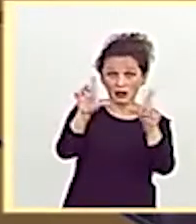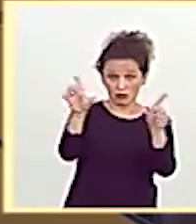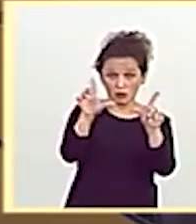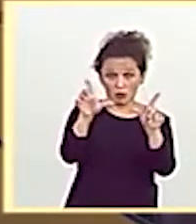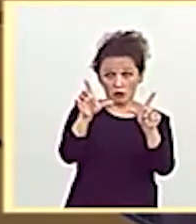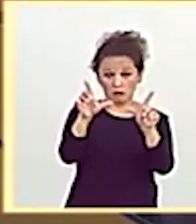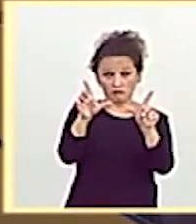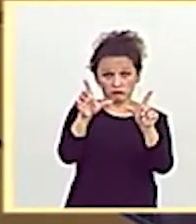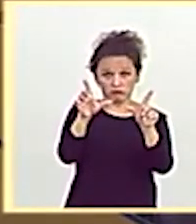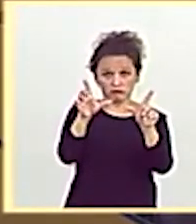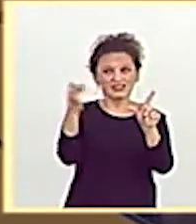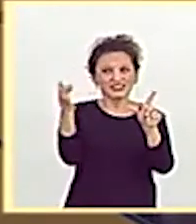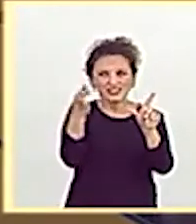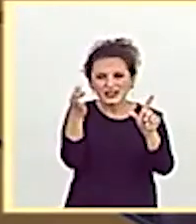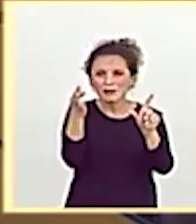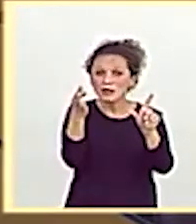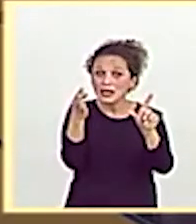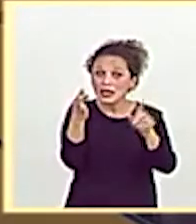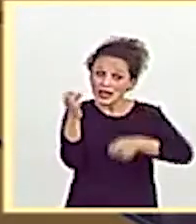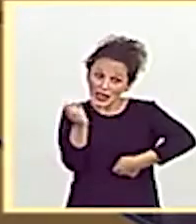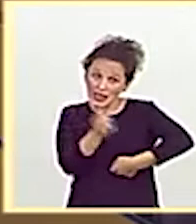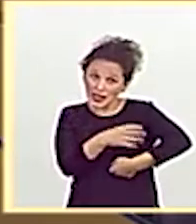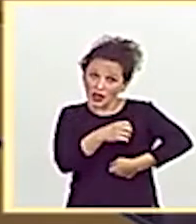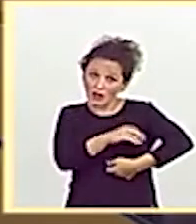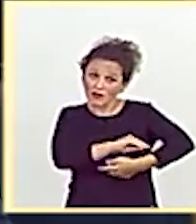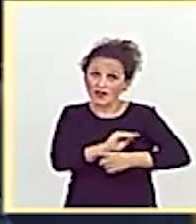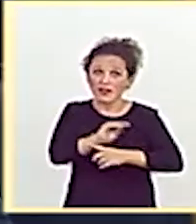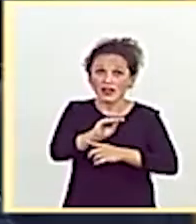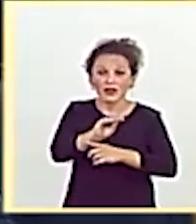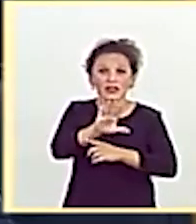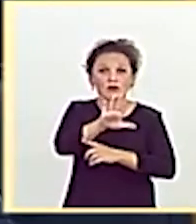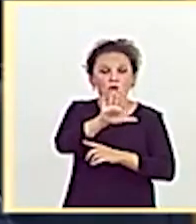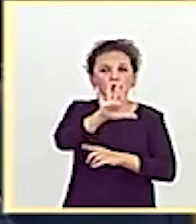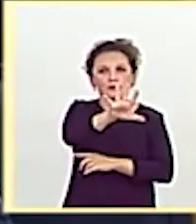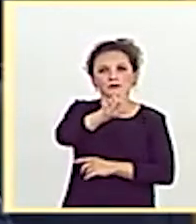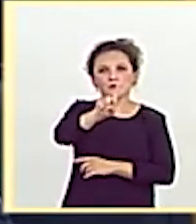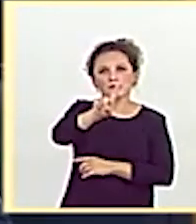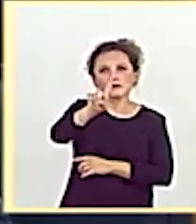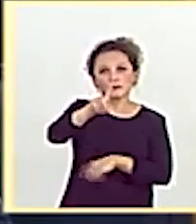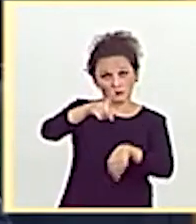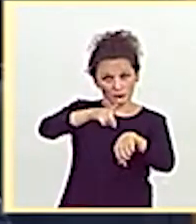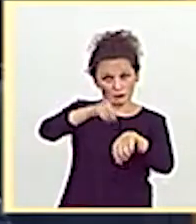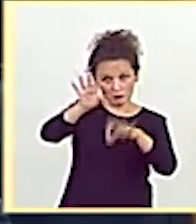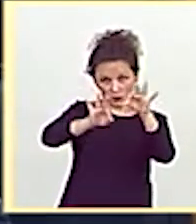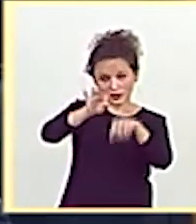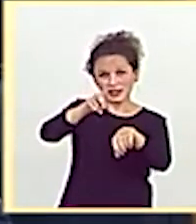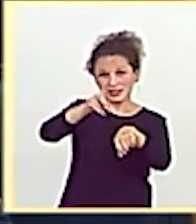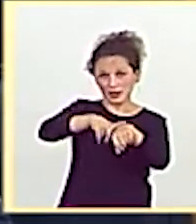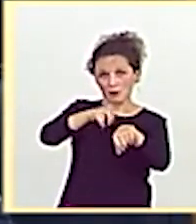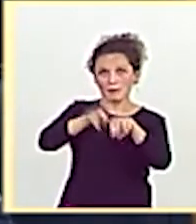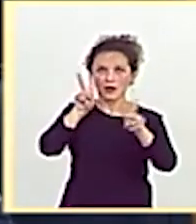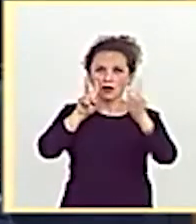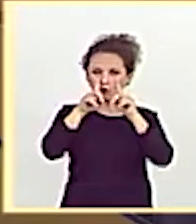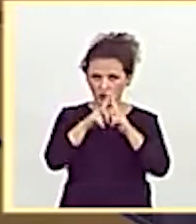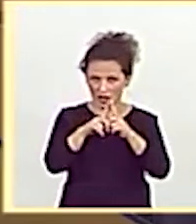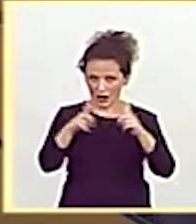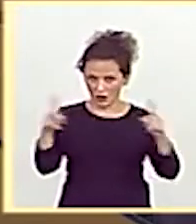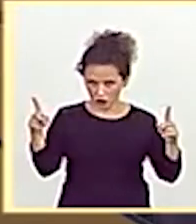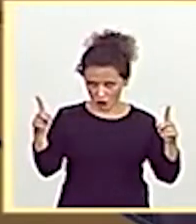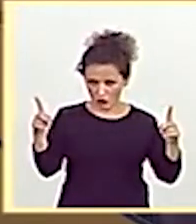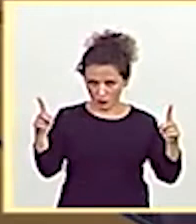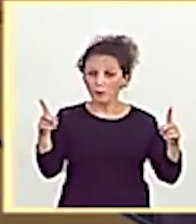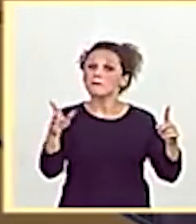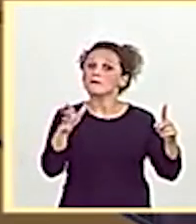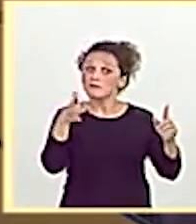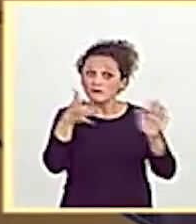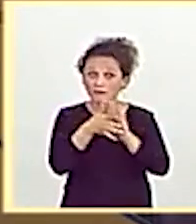deben reservar a obras europeas el 51% del tiempo de emisión anual de su programación. Es evidente que la forma de consumo